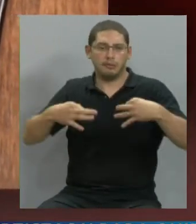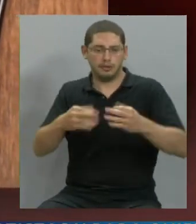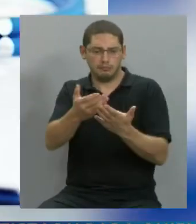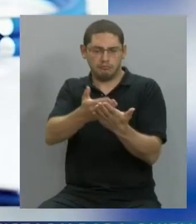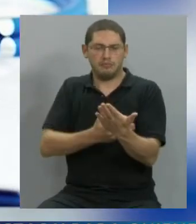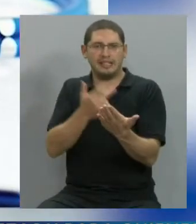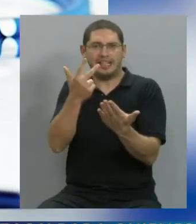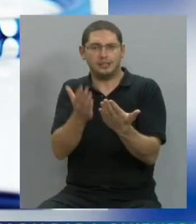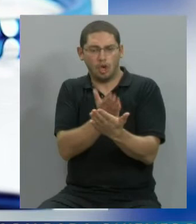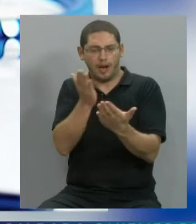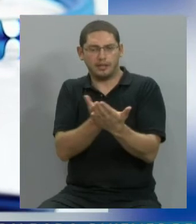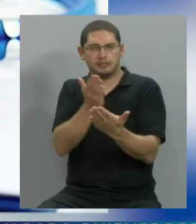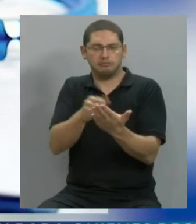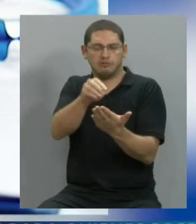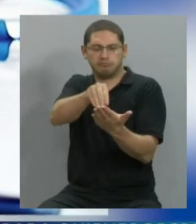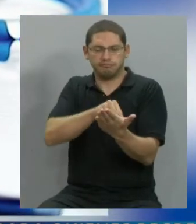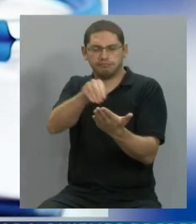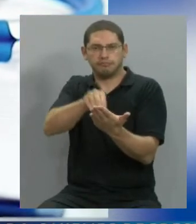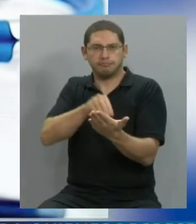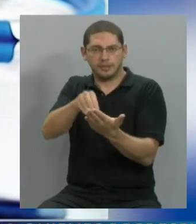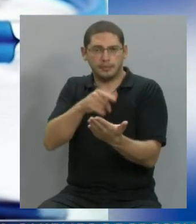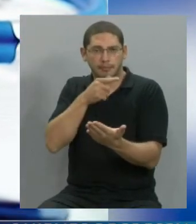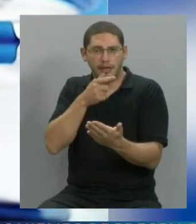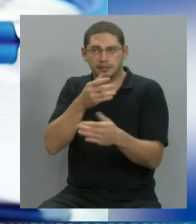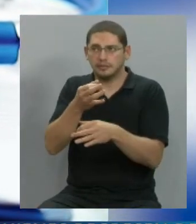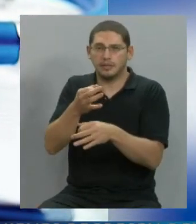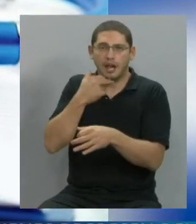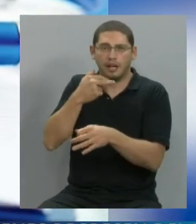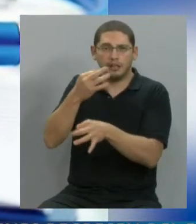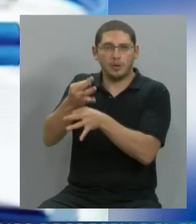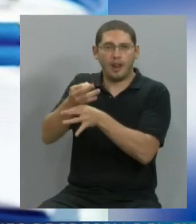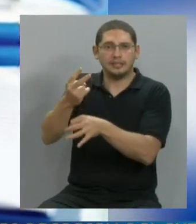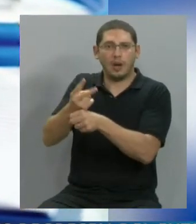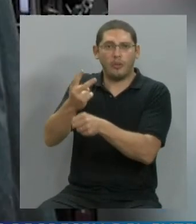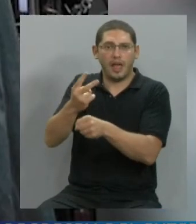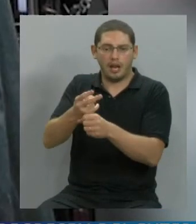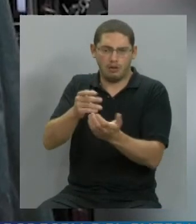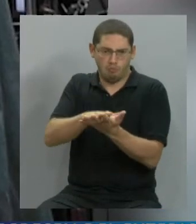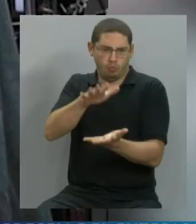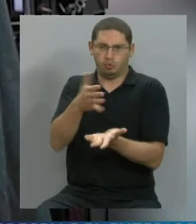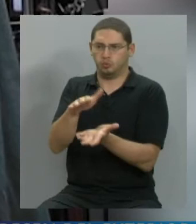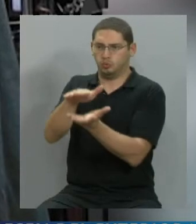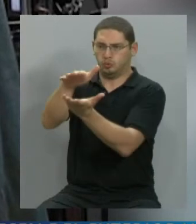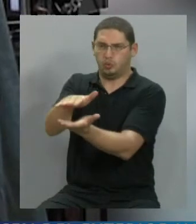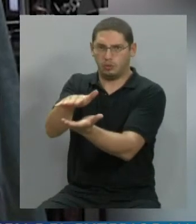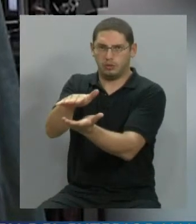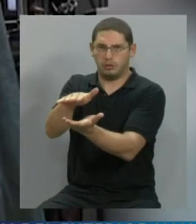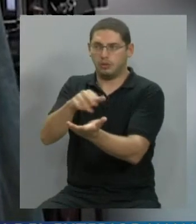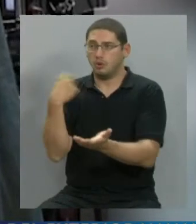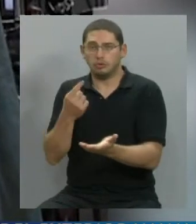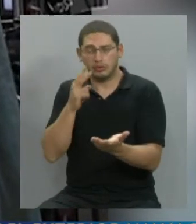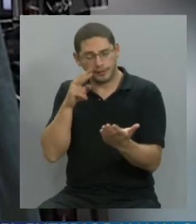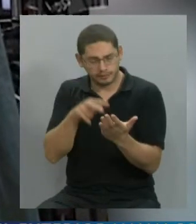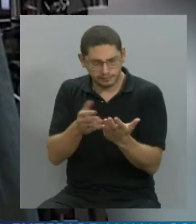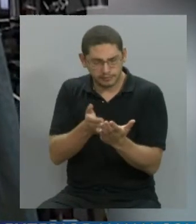digna de un trabajo práctico de un secundario, que dejan de entregar hojas, que tratan a las madres de